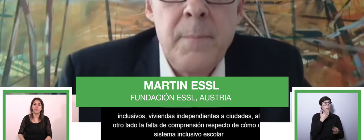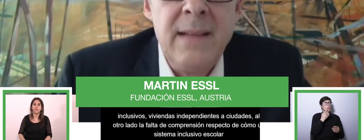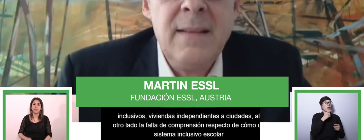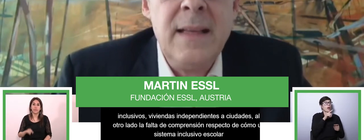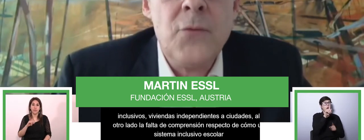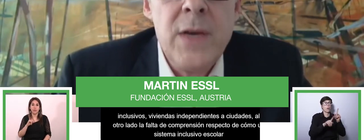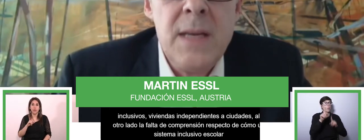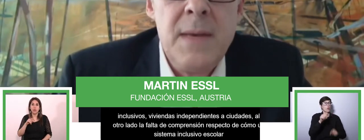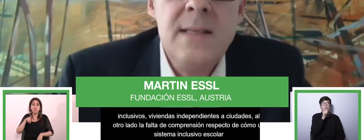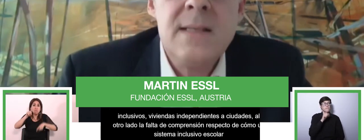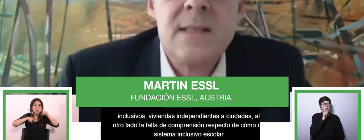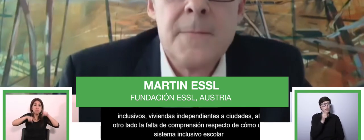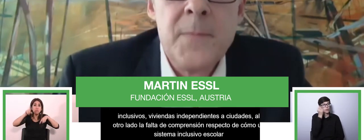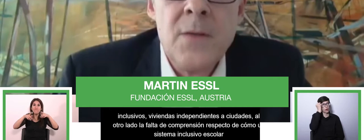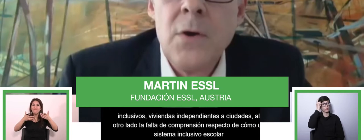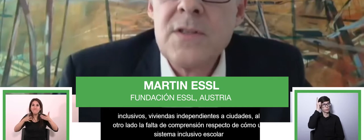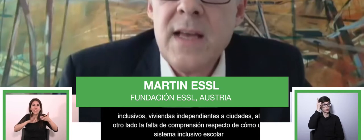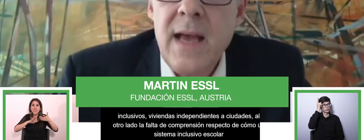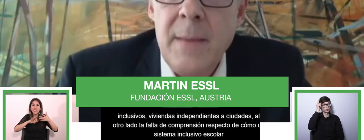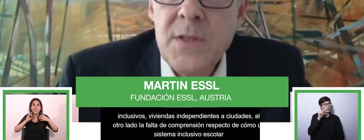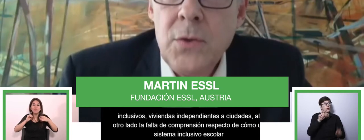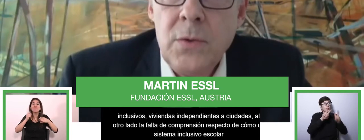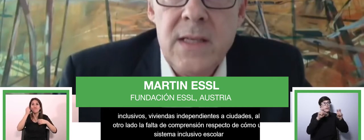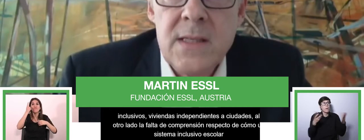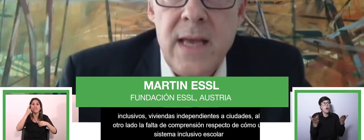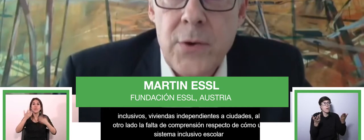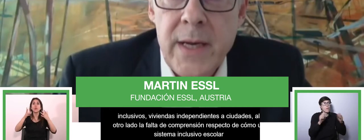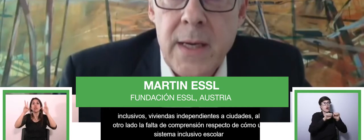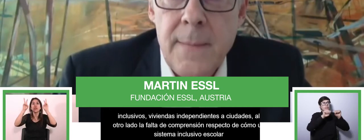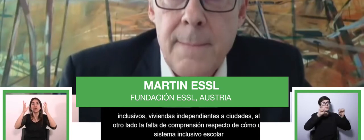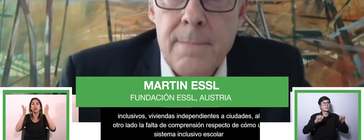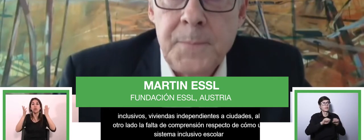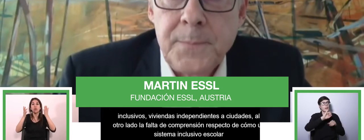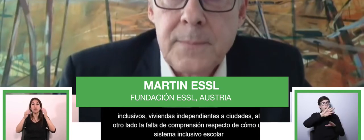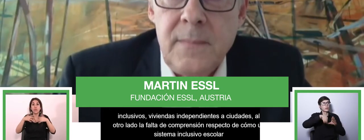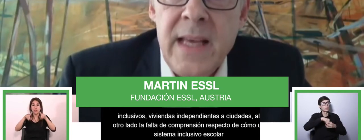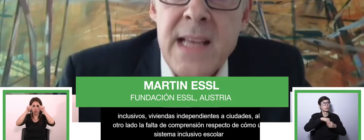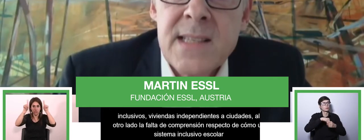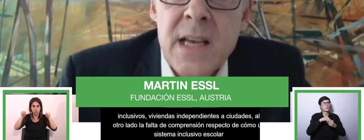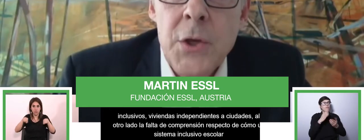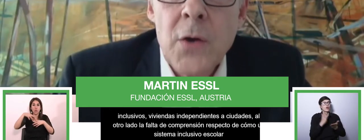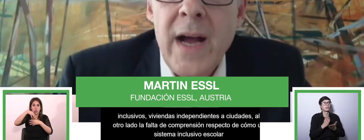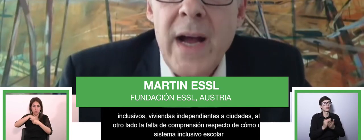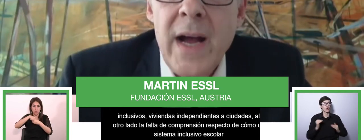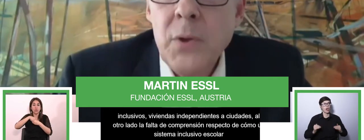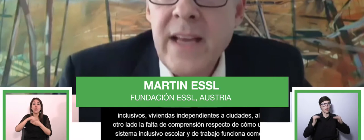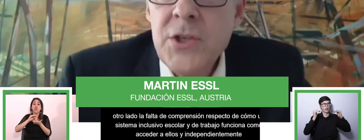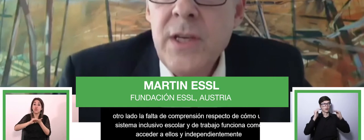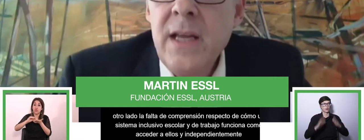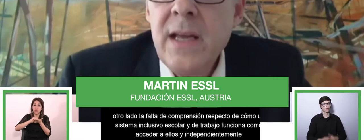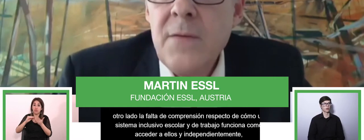funciona y cómo acceder a ellos y vivir independientemente, todo eso era muy deficiente.